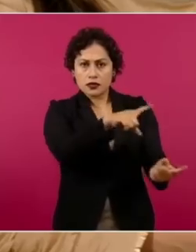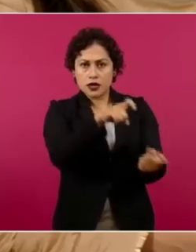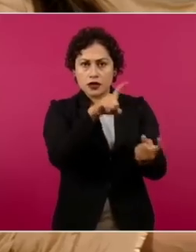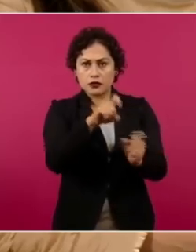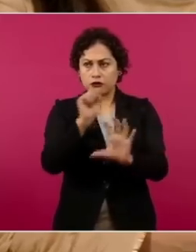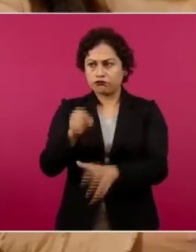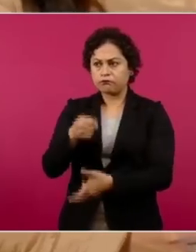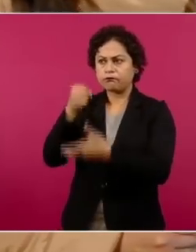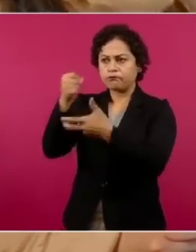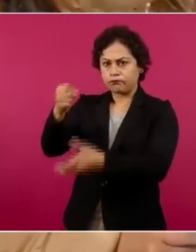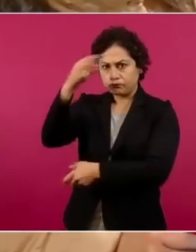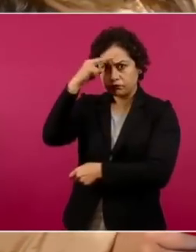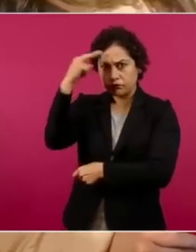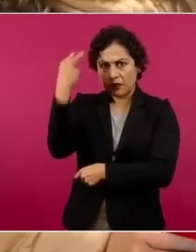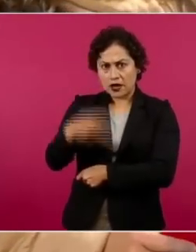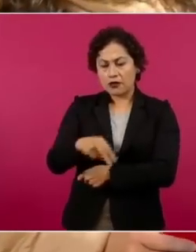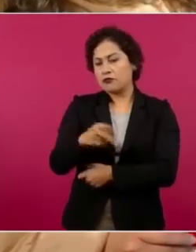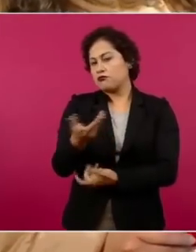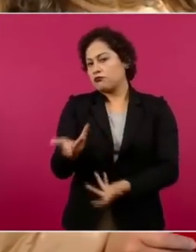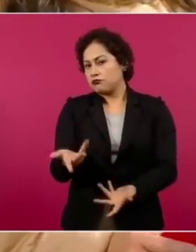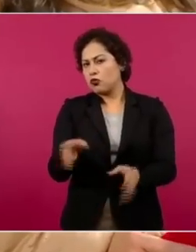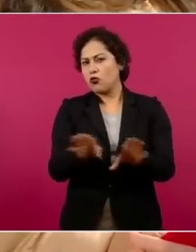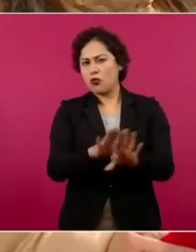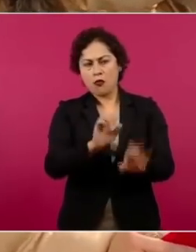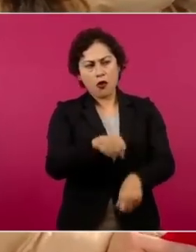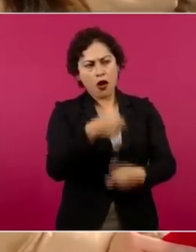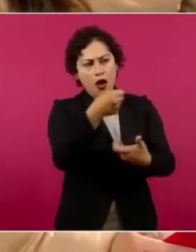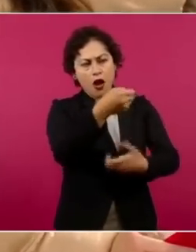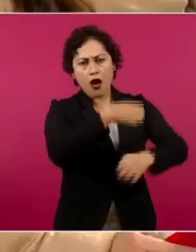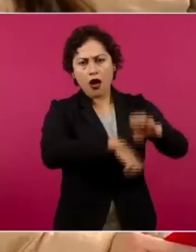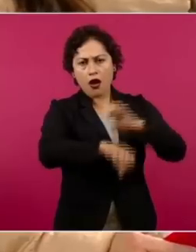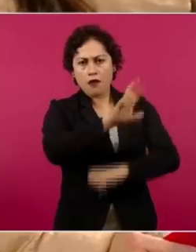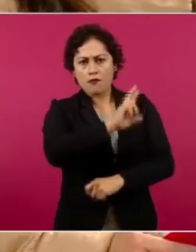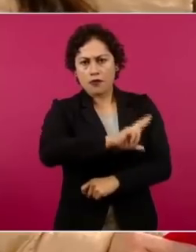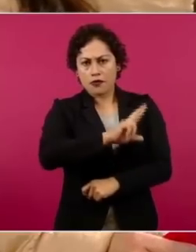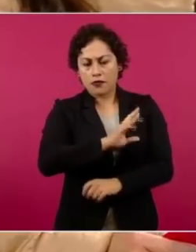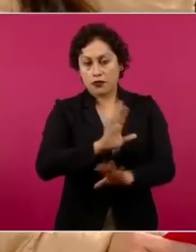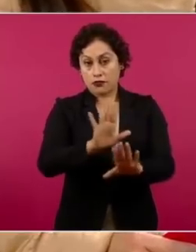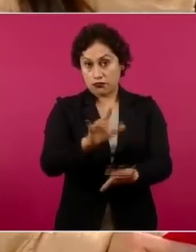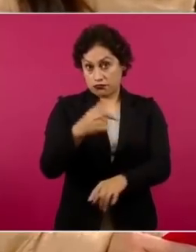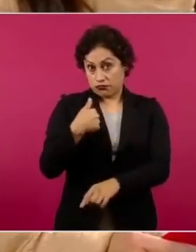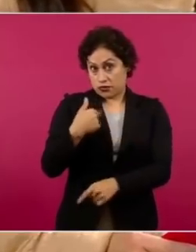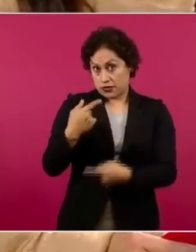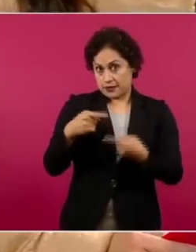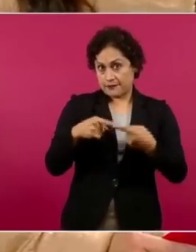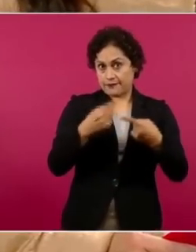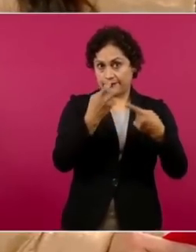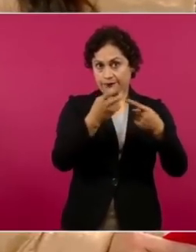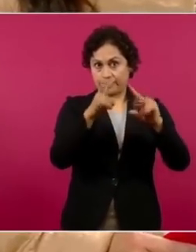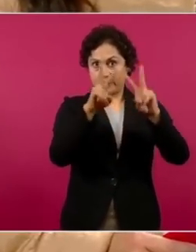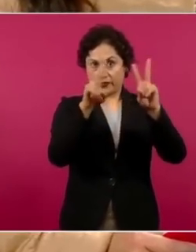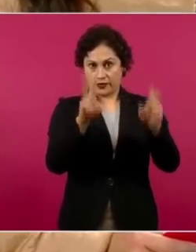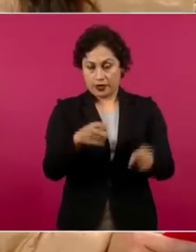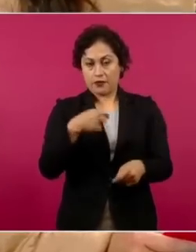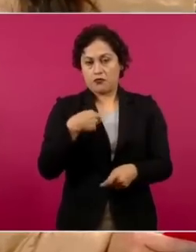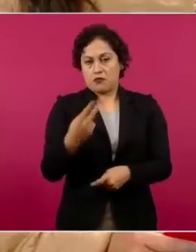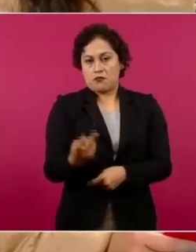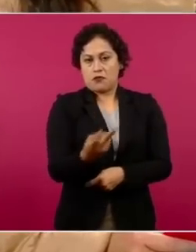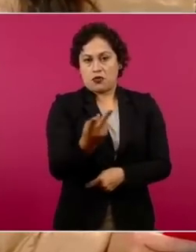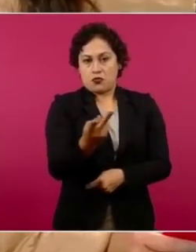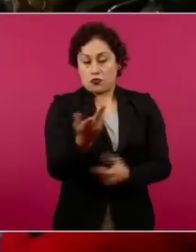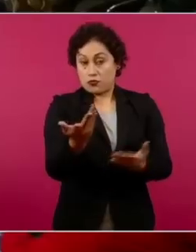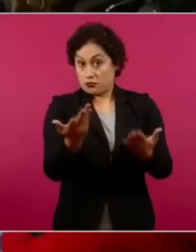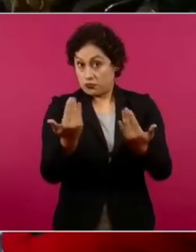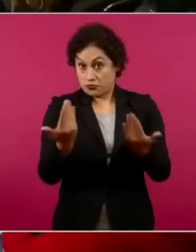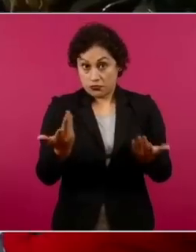no para una empresa privada. Ese sería el planteamiento del primer tema y la pregunta que haría. No sé